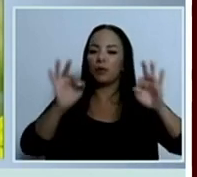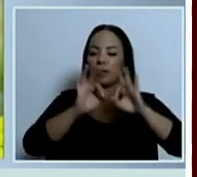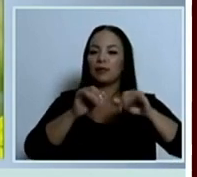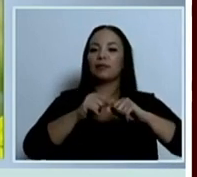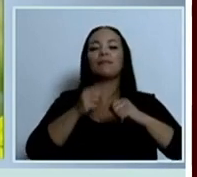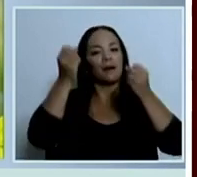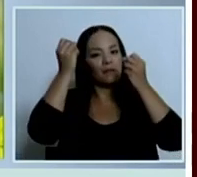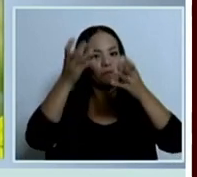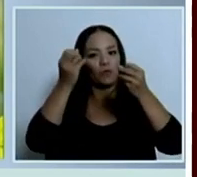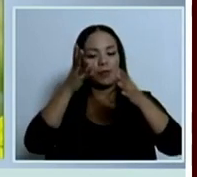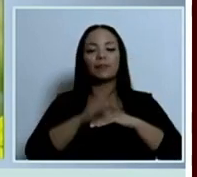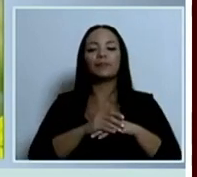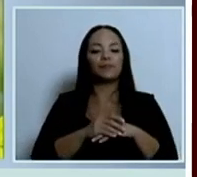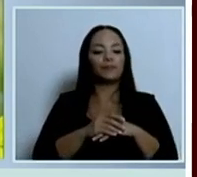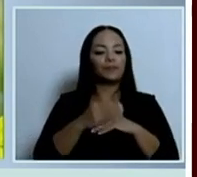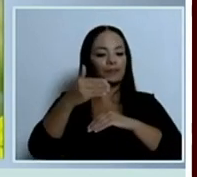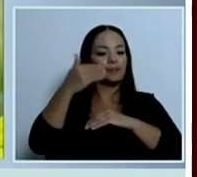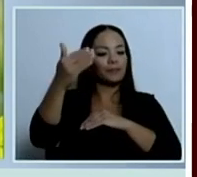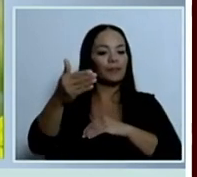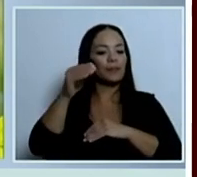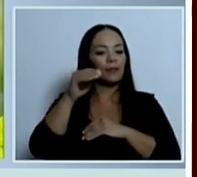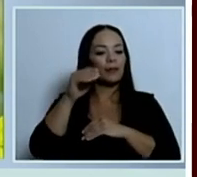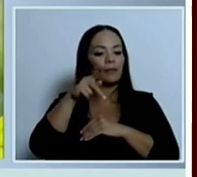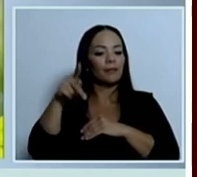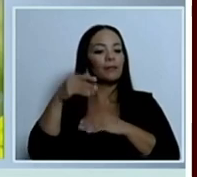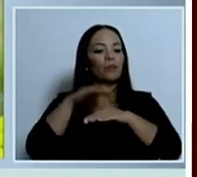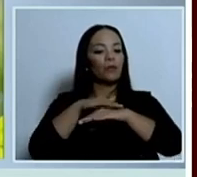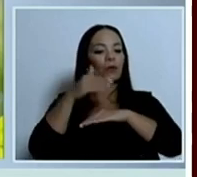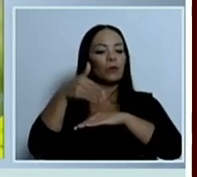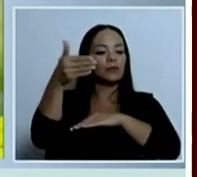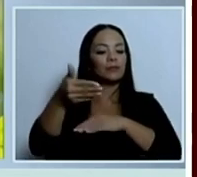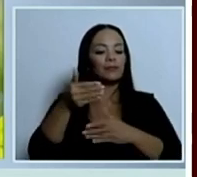comunicar. Tal vez si pasamos la diapositiva.